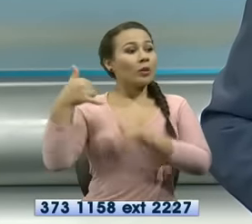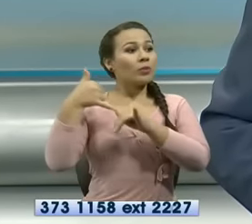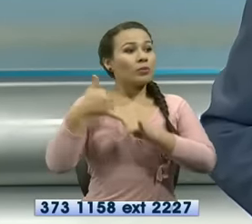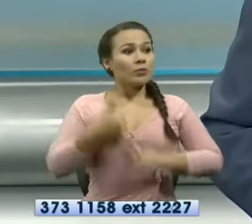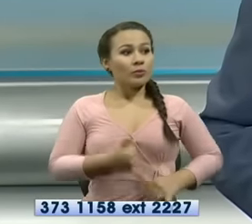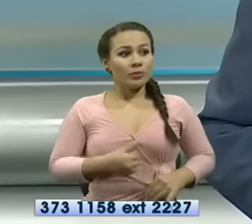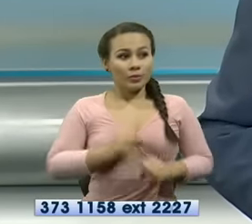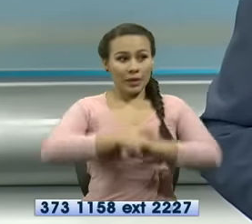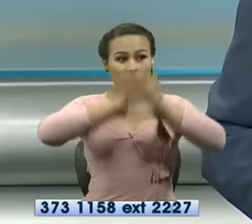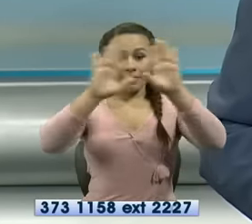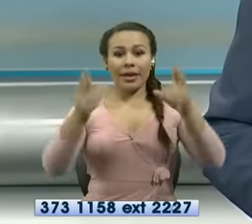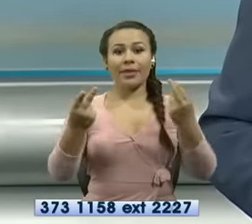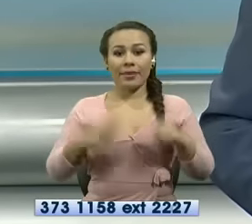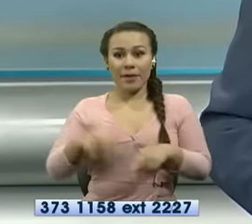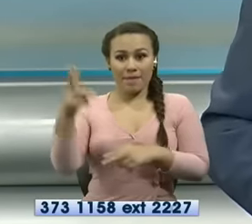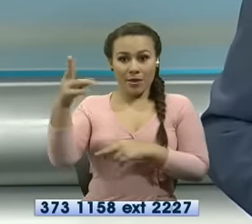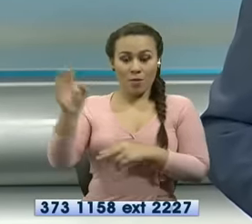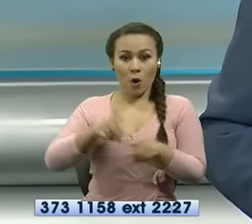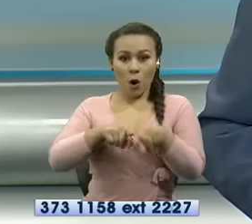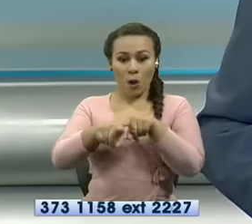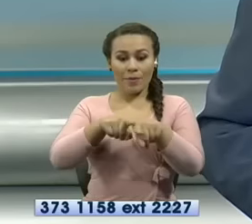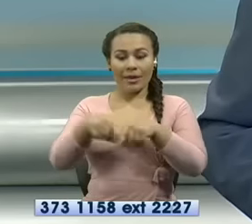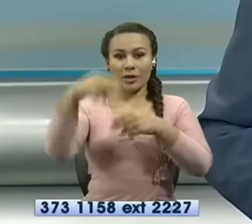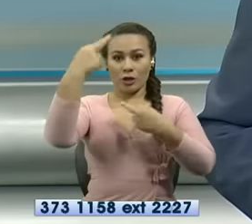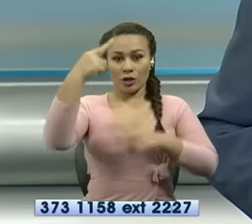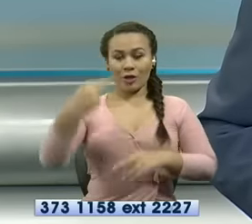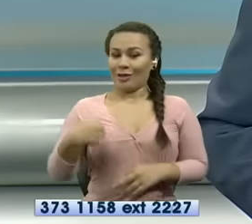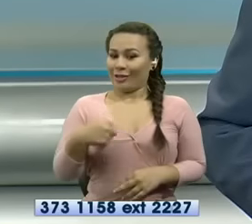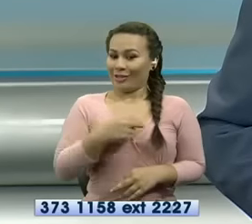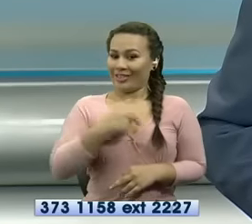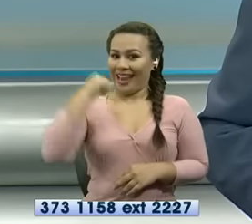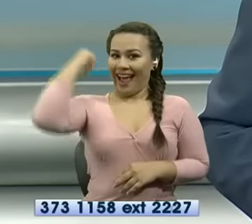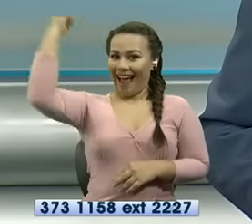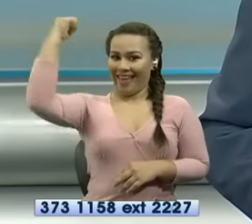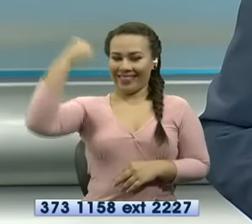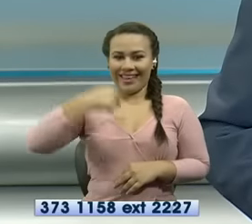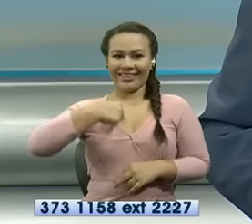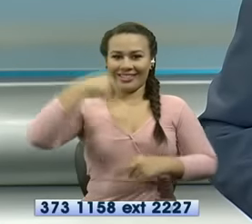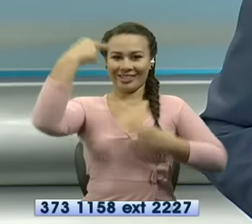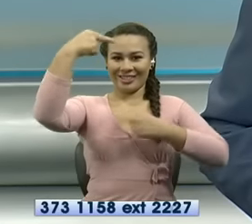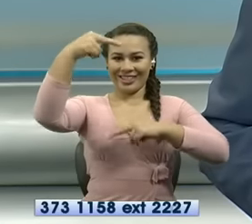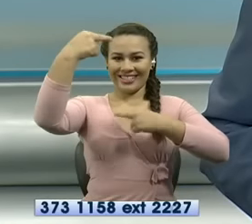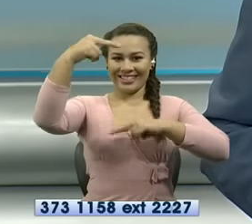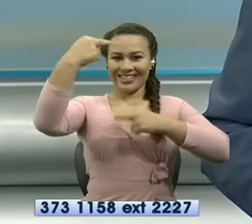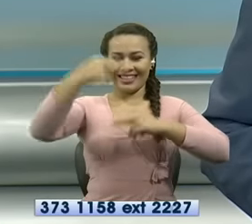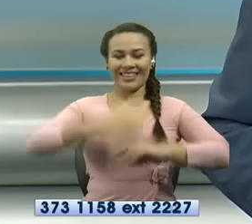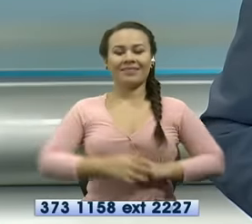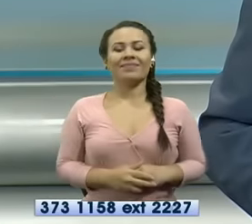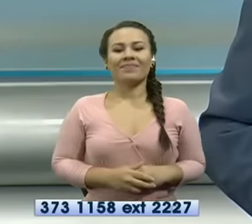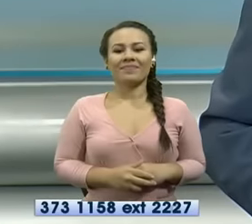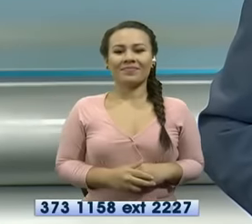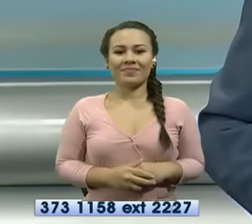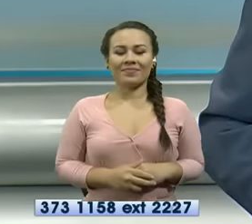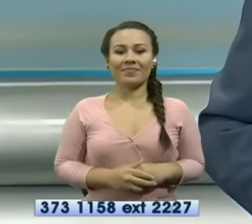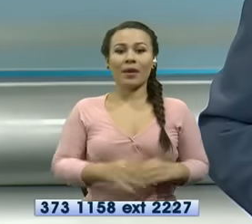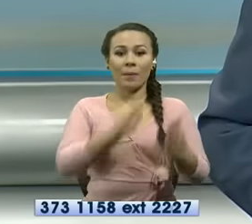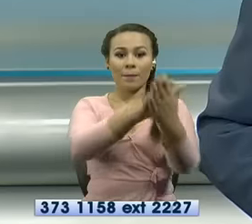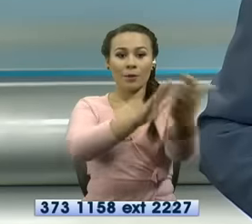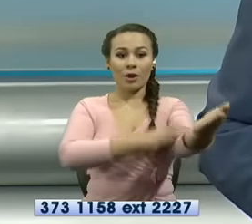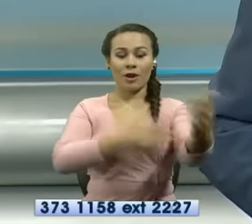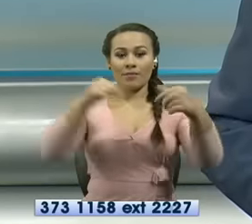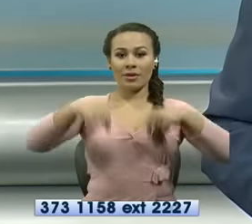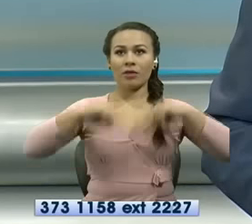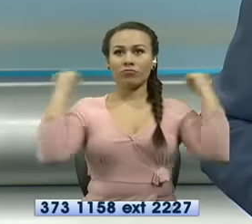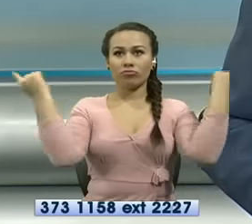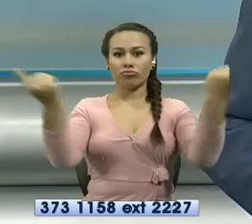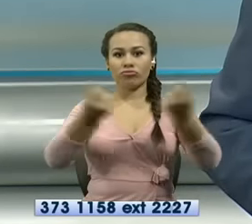y con el propio programa combate y la noticia que resulta campeona la noticia o el programa resulta campeón